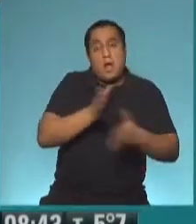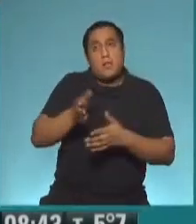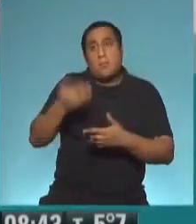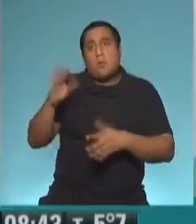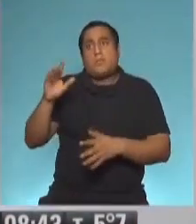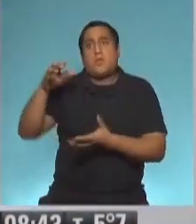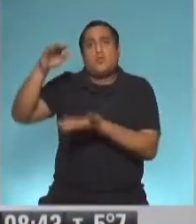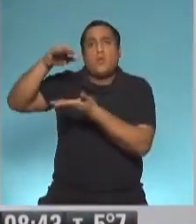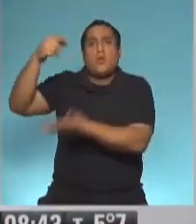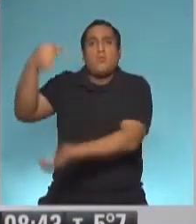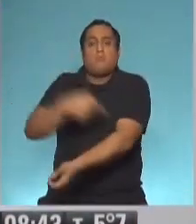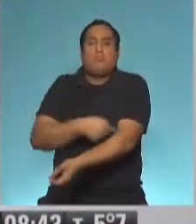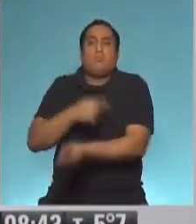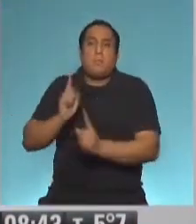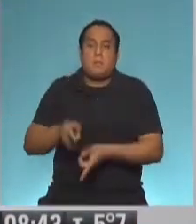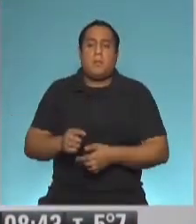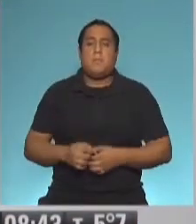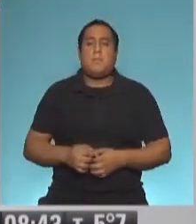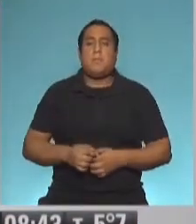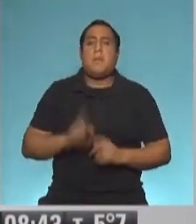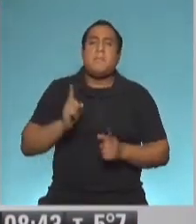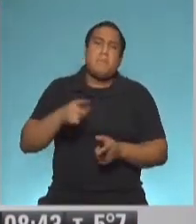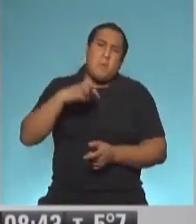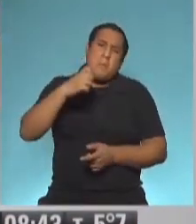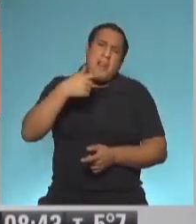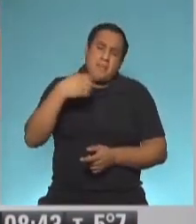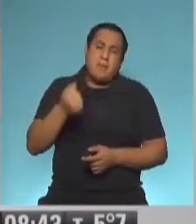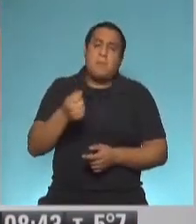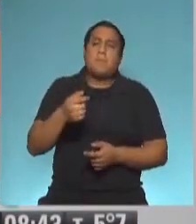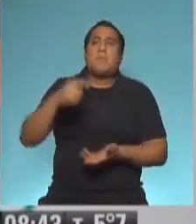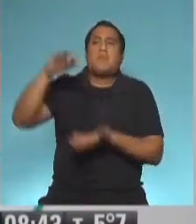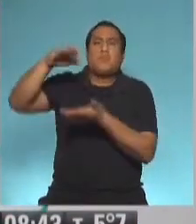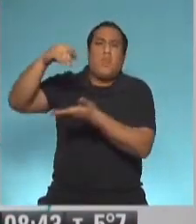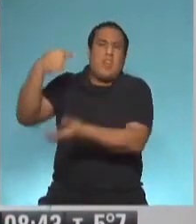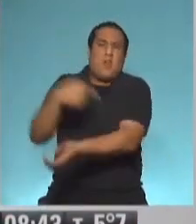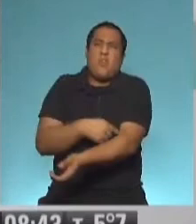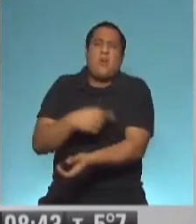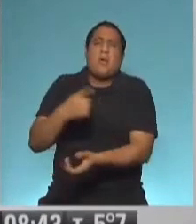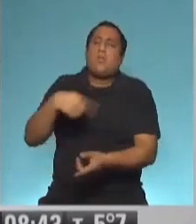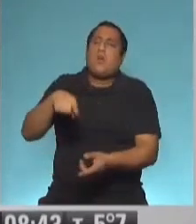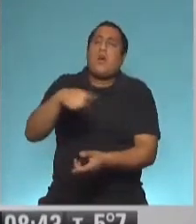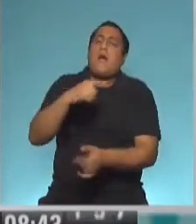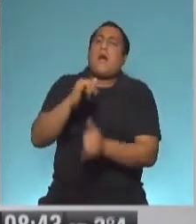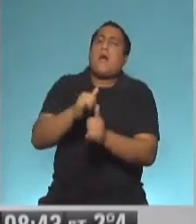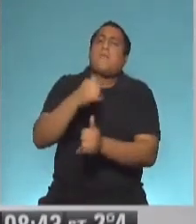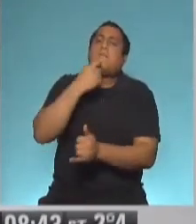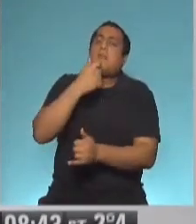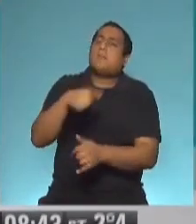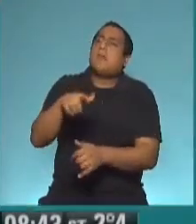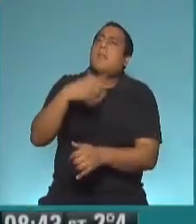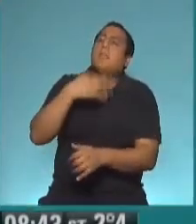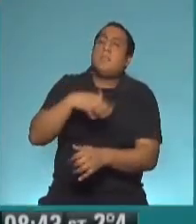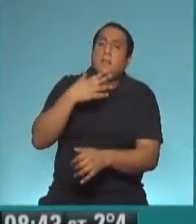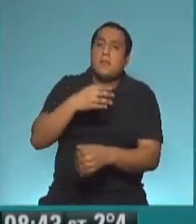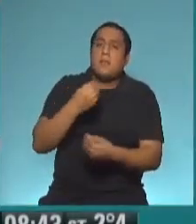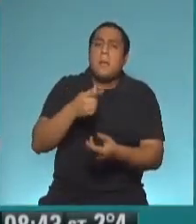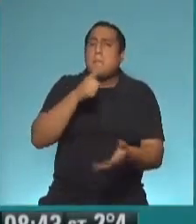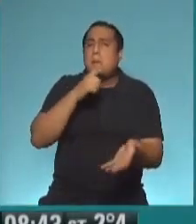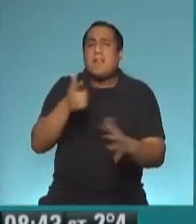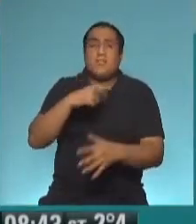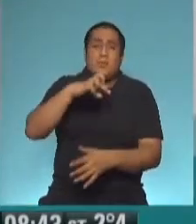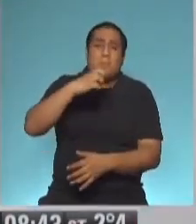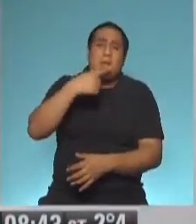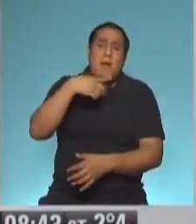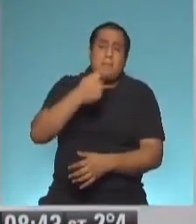Claro, y el suelo equino también tiene que ver con el plasma porque para hablarlo bien sencillo y que todos los que están en casa puedan entenderlo, es algo muy similar al